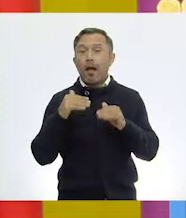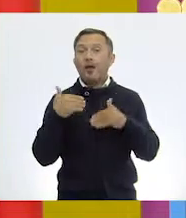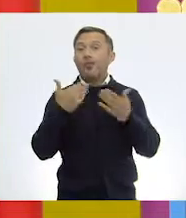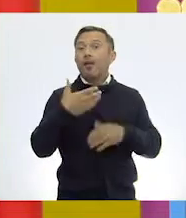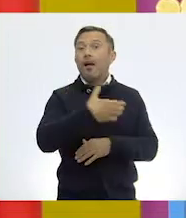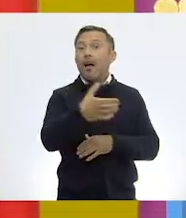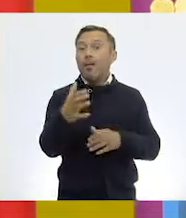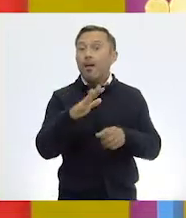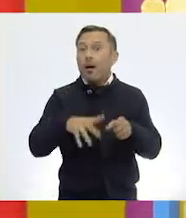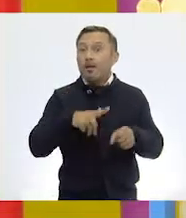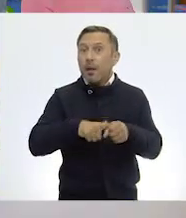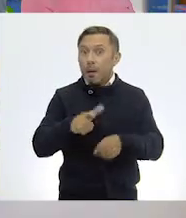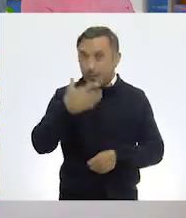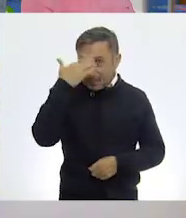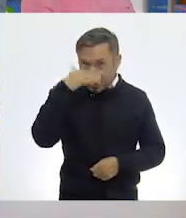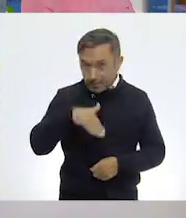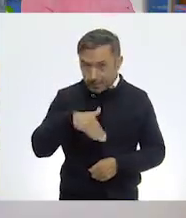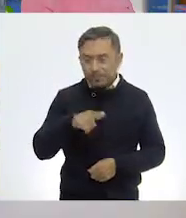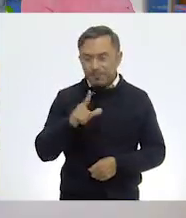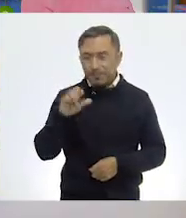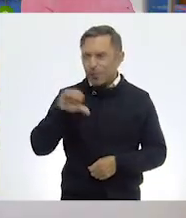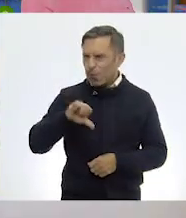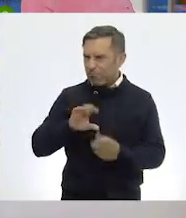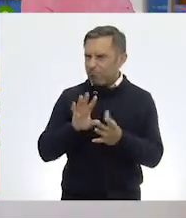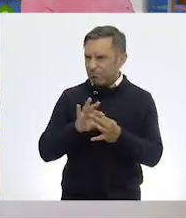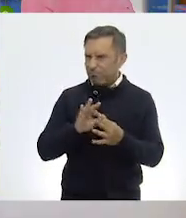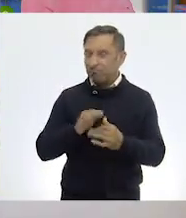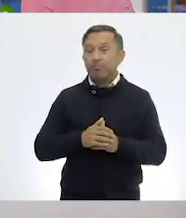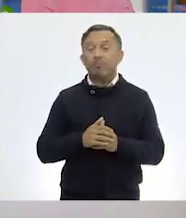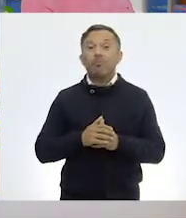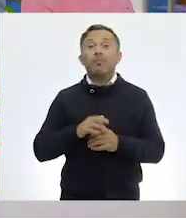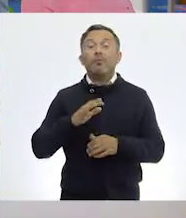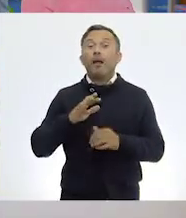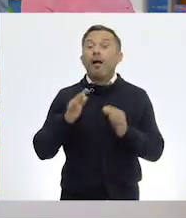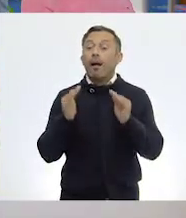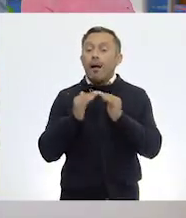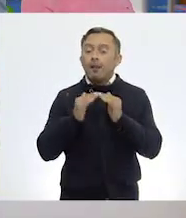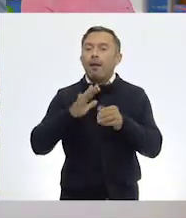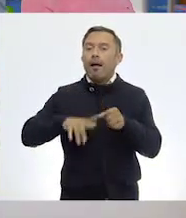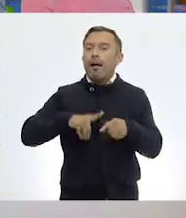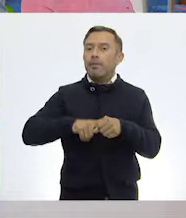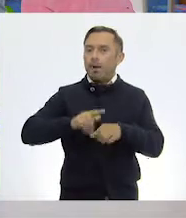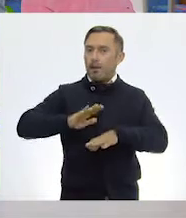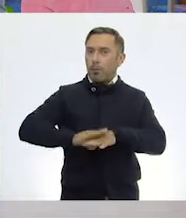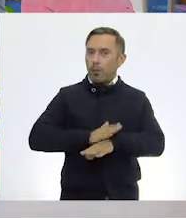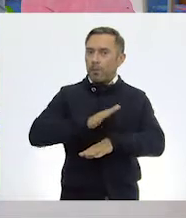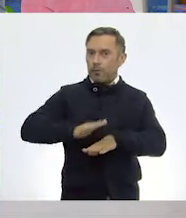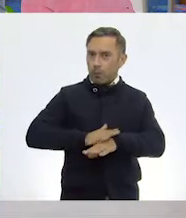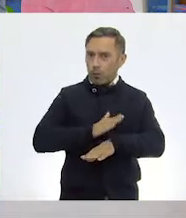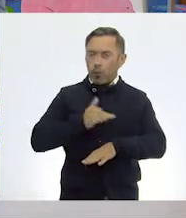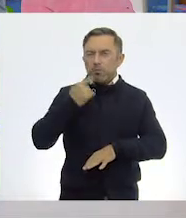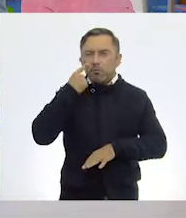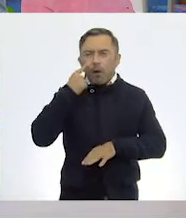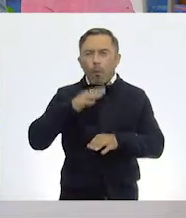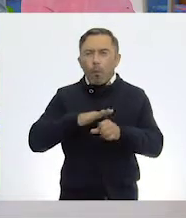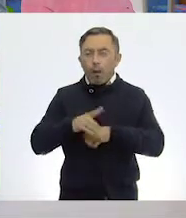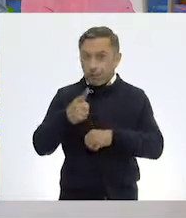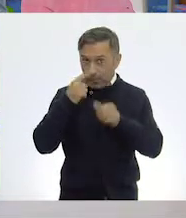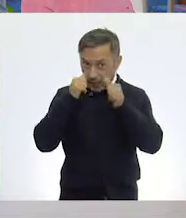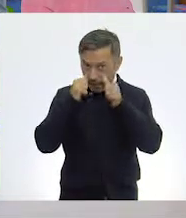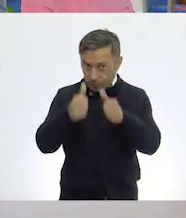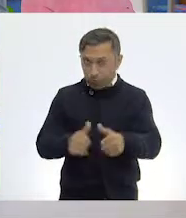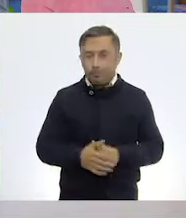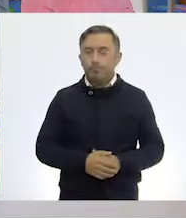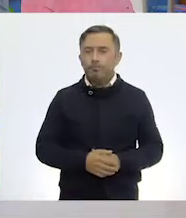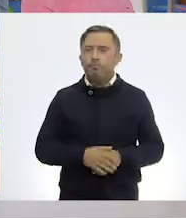hoy. Vamos a platicar, Ale, sobre todos estos animales que son domésticos. Presten mucha atención, porque los animales